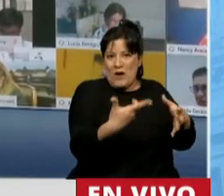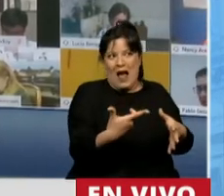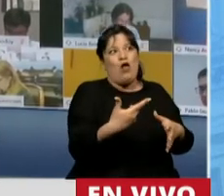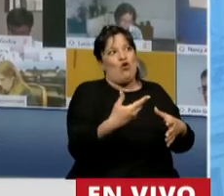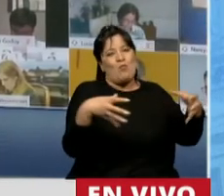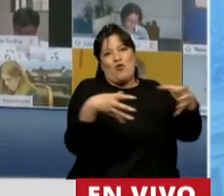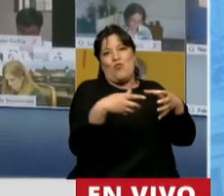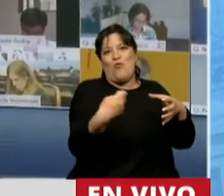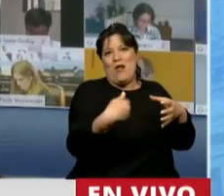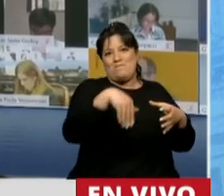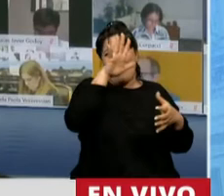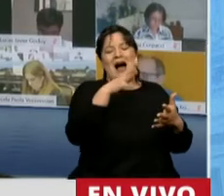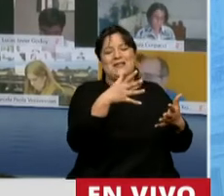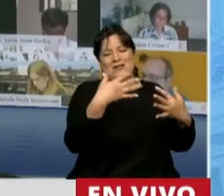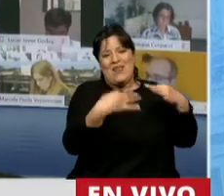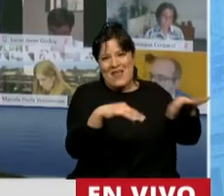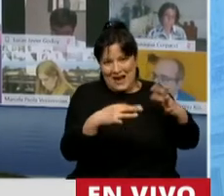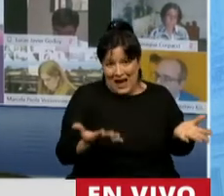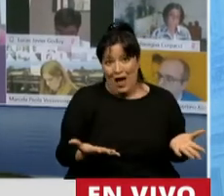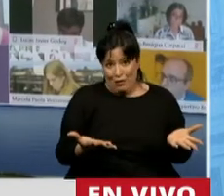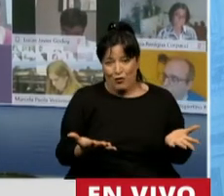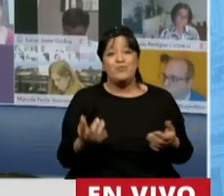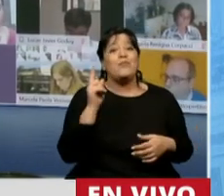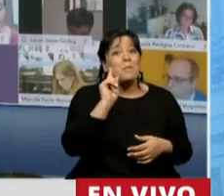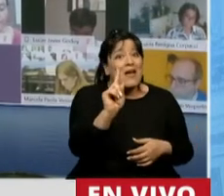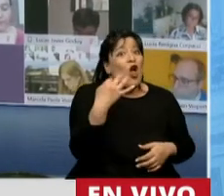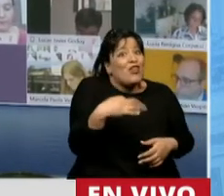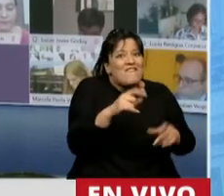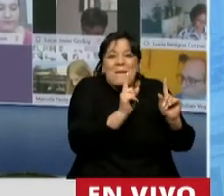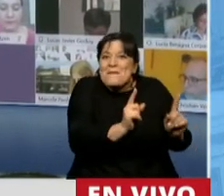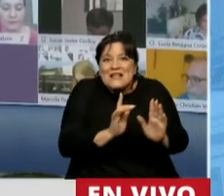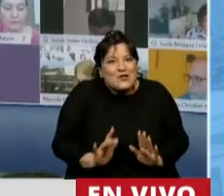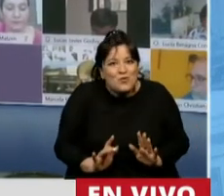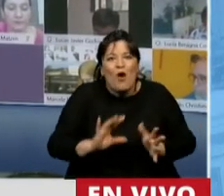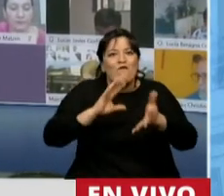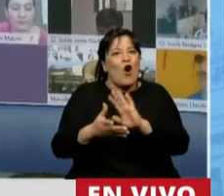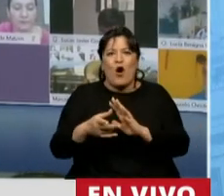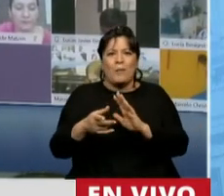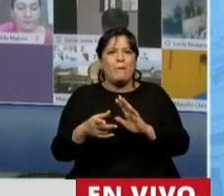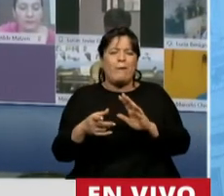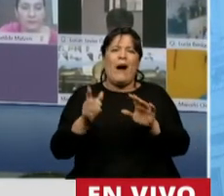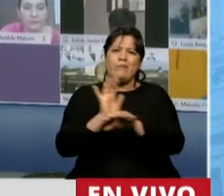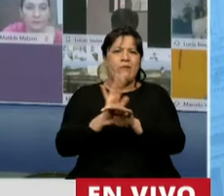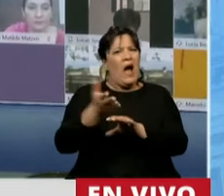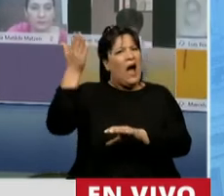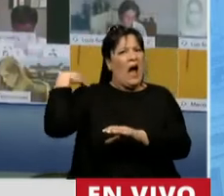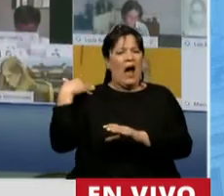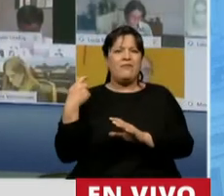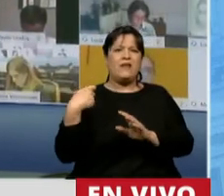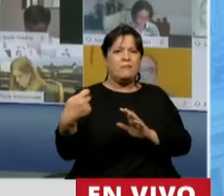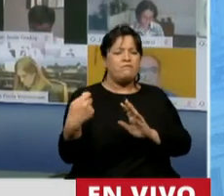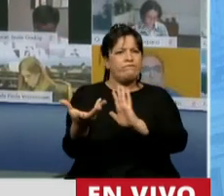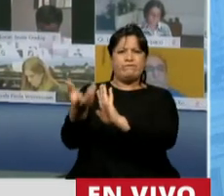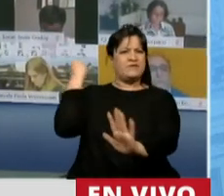Argentina, como son los jubilados, lo hubiesen tenido antes de quitarle discrecionalmente la previsibilidad.